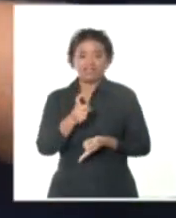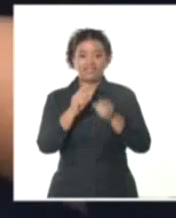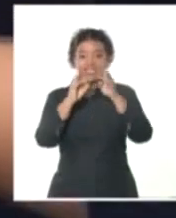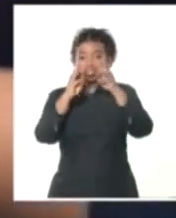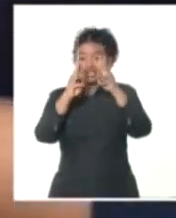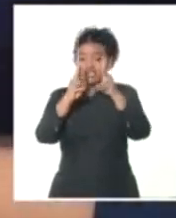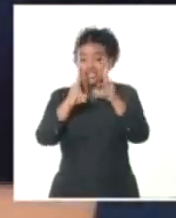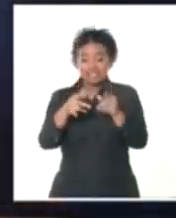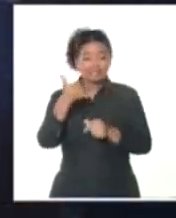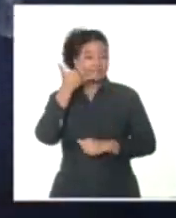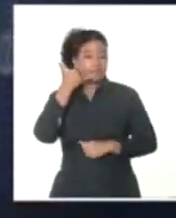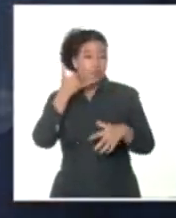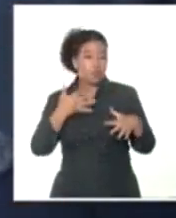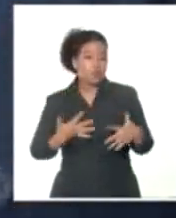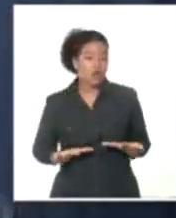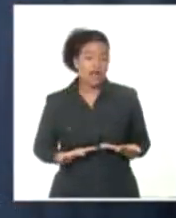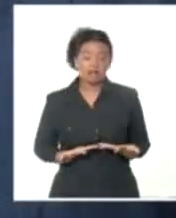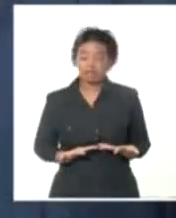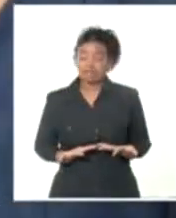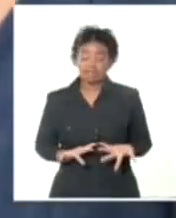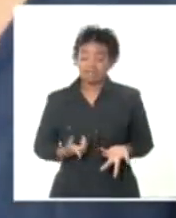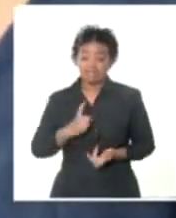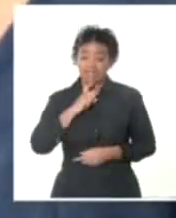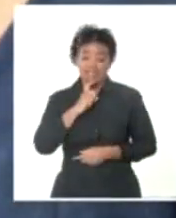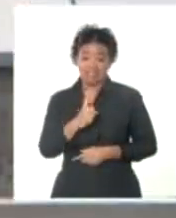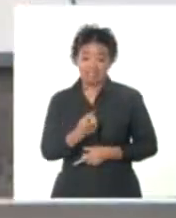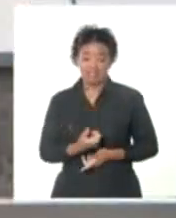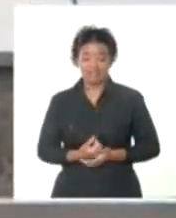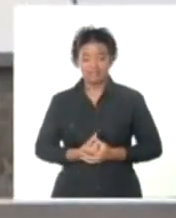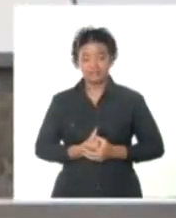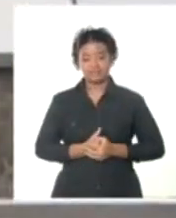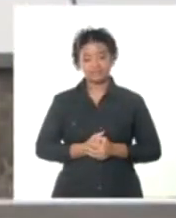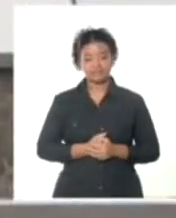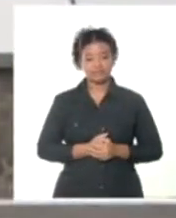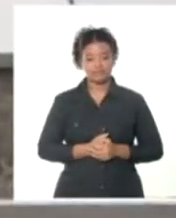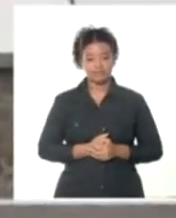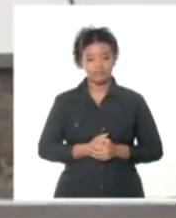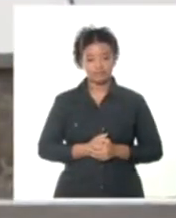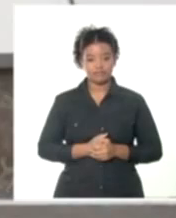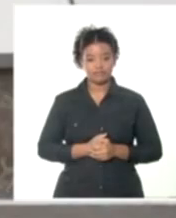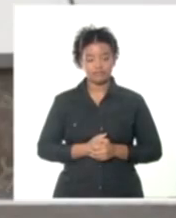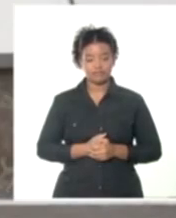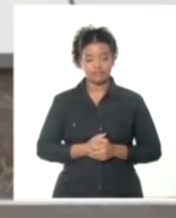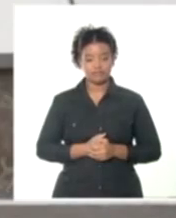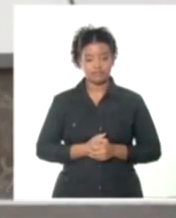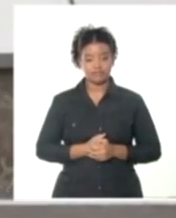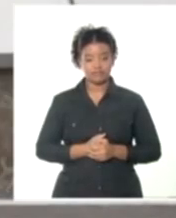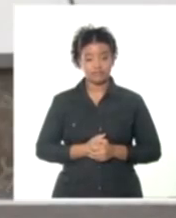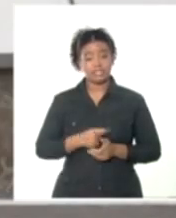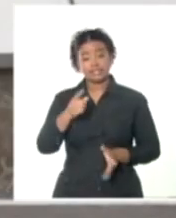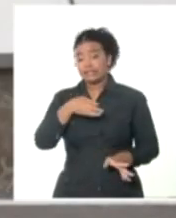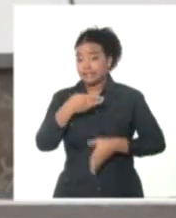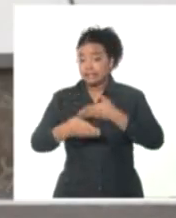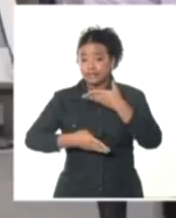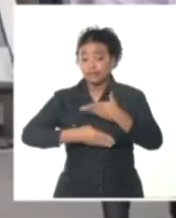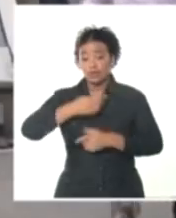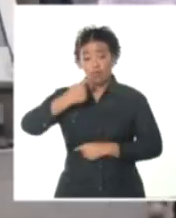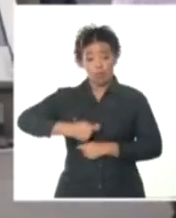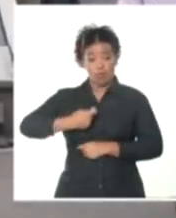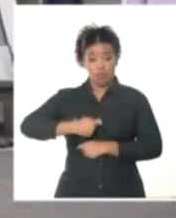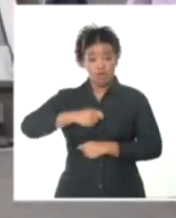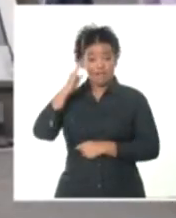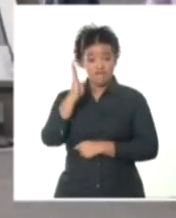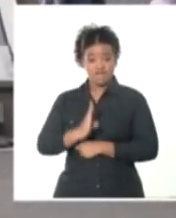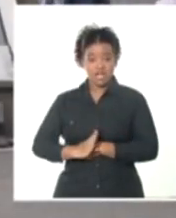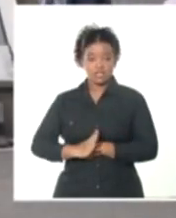de los contactos de aquellas personas investigadas. A pesar de ese inconveniente, el juez brasileño Flavio Lucas levantó